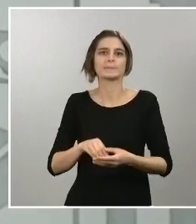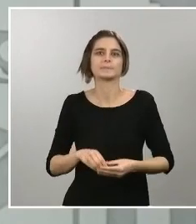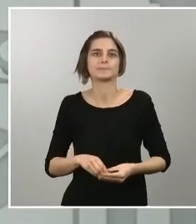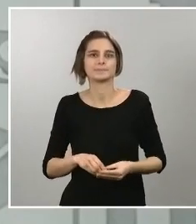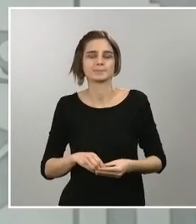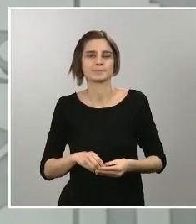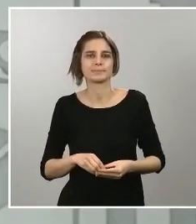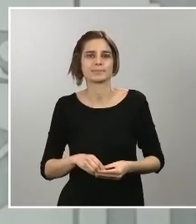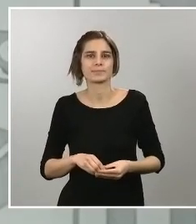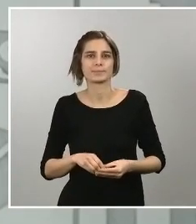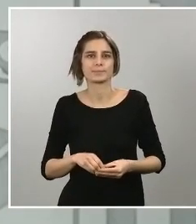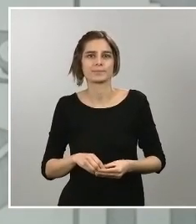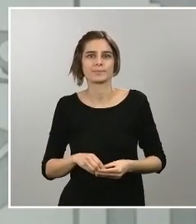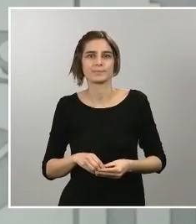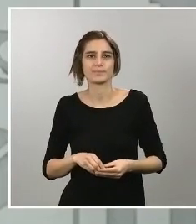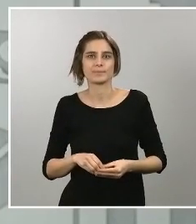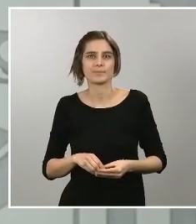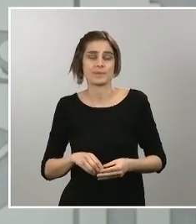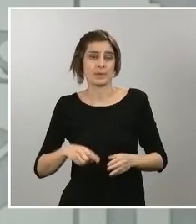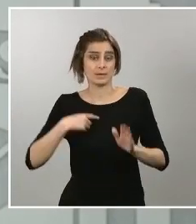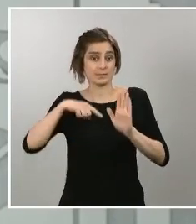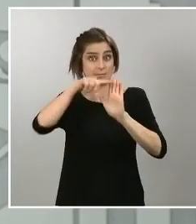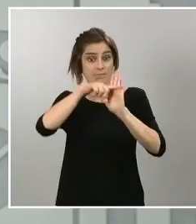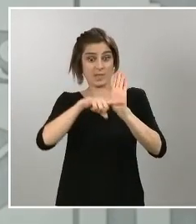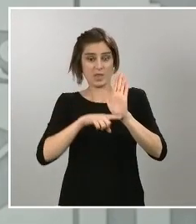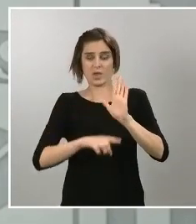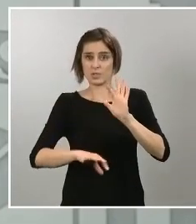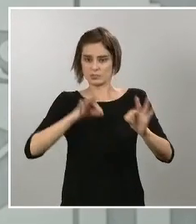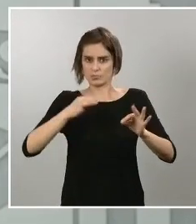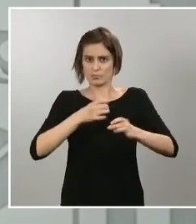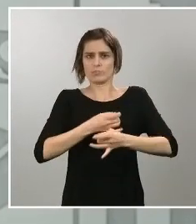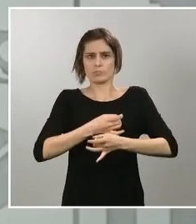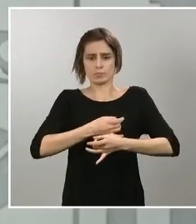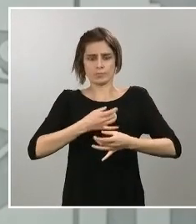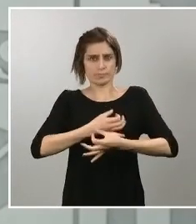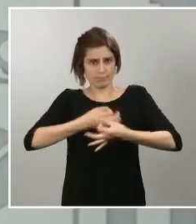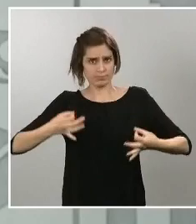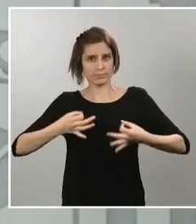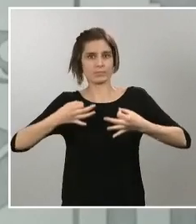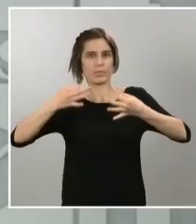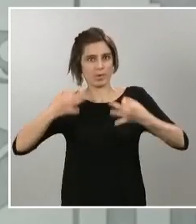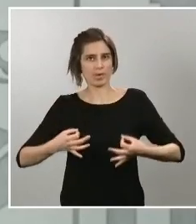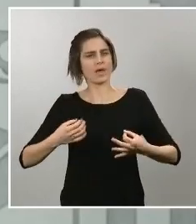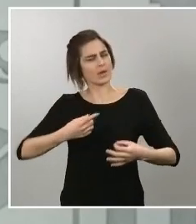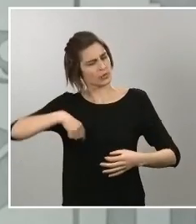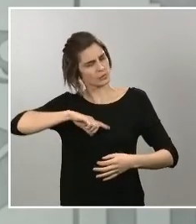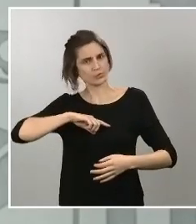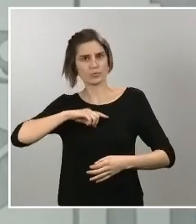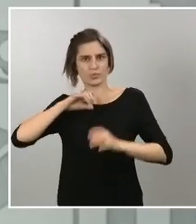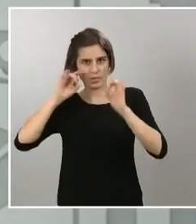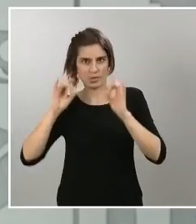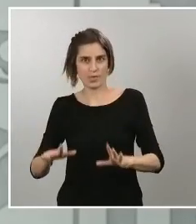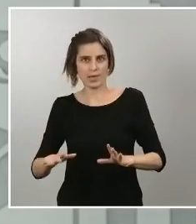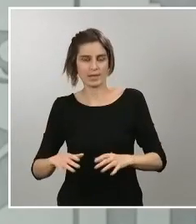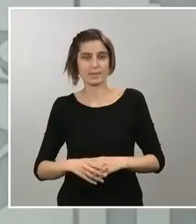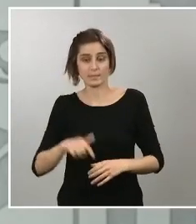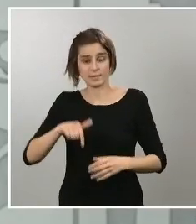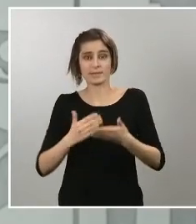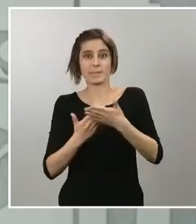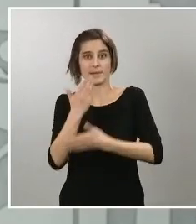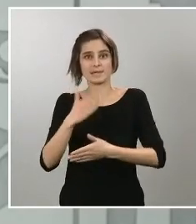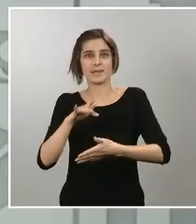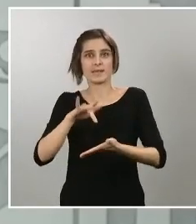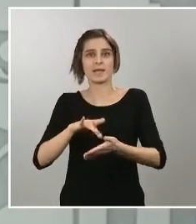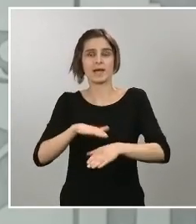Porque, de hecho, esta mañana hemos celebrado un Consejo de Ministros extraordinario después de conocer, en el día de